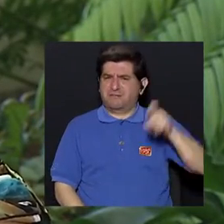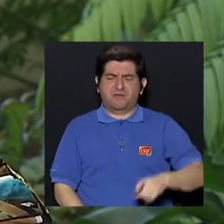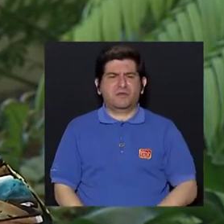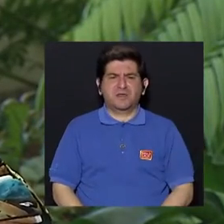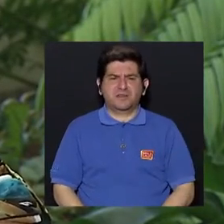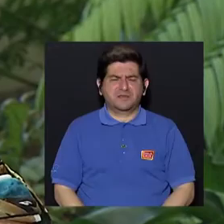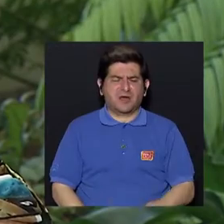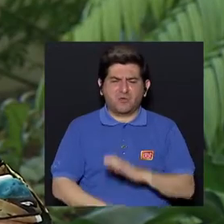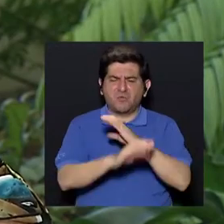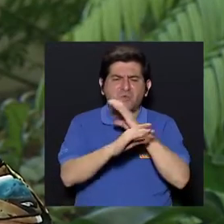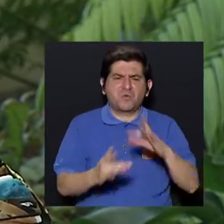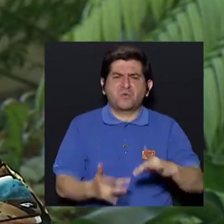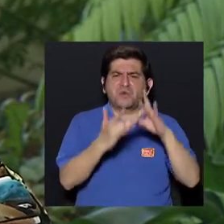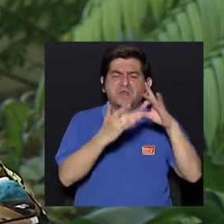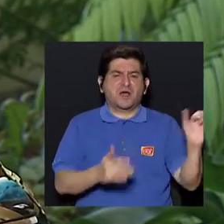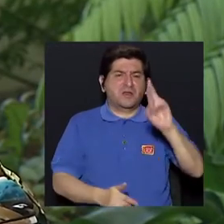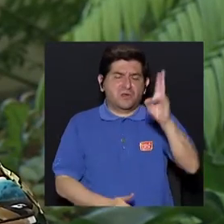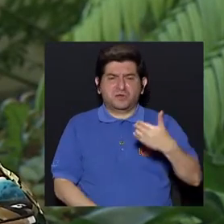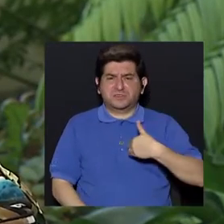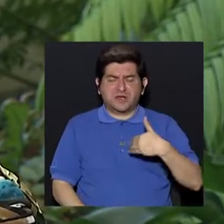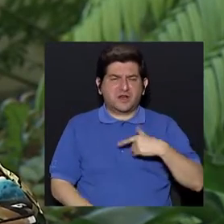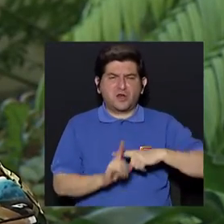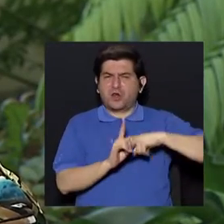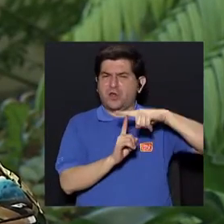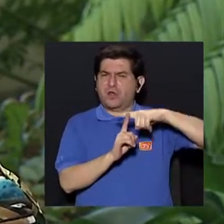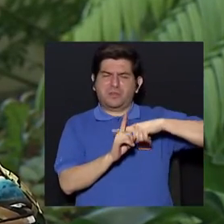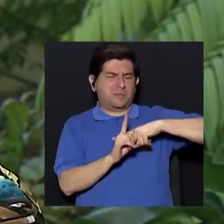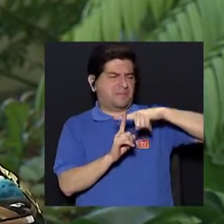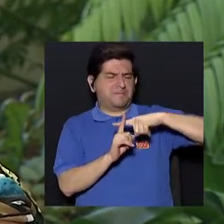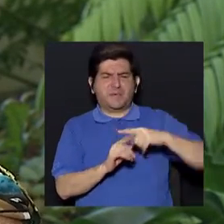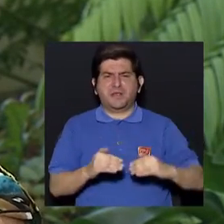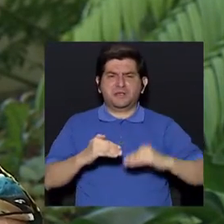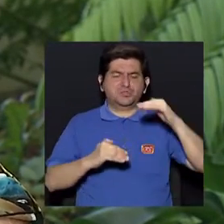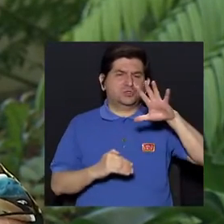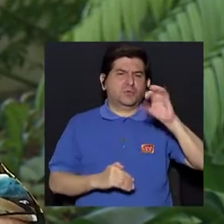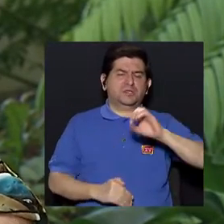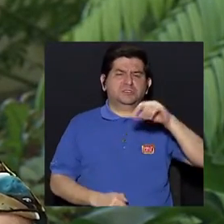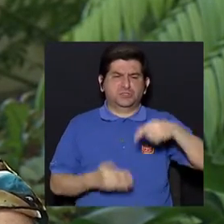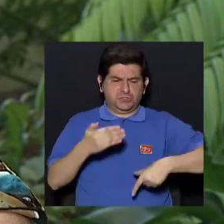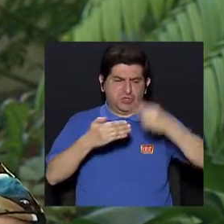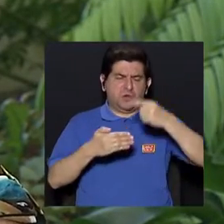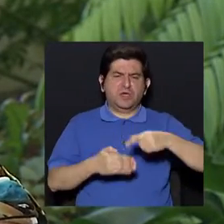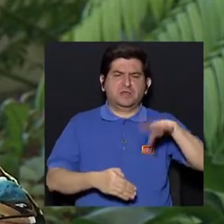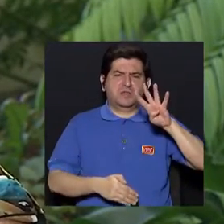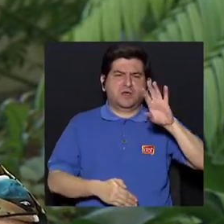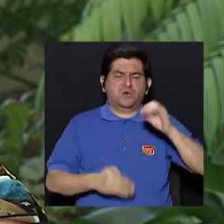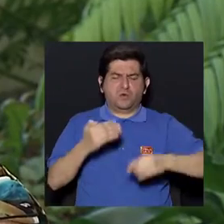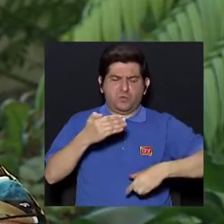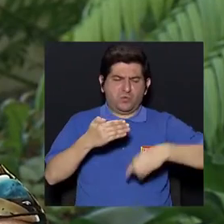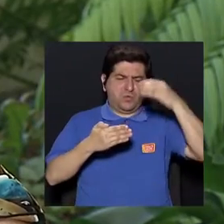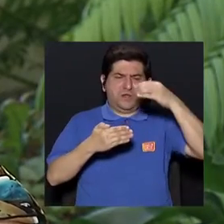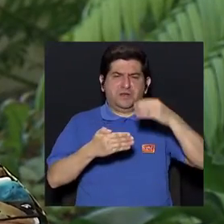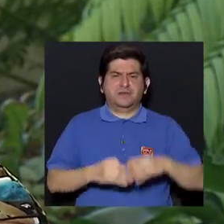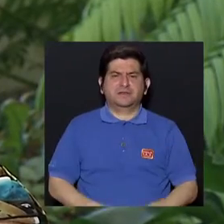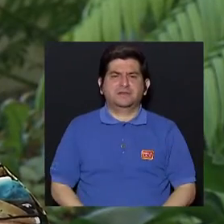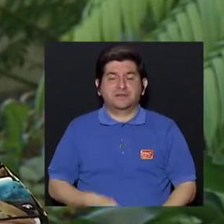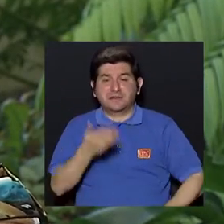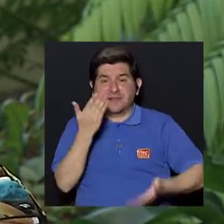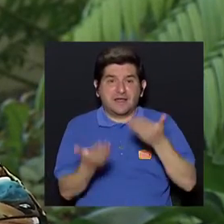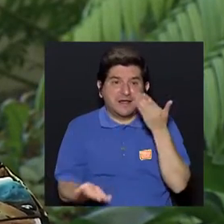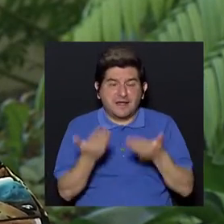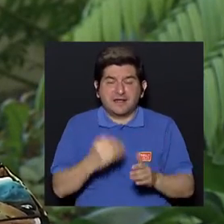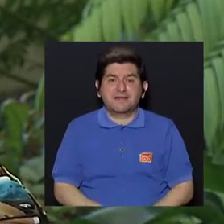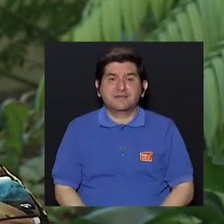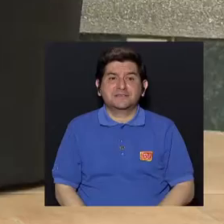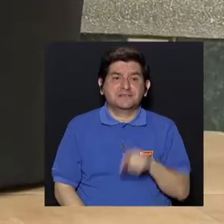mayores cuidados. Aquí en Costa Rica no tenemos temperaturas que, digamos, sobre los 50 grados o 40 grados, una cosa así, que serían